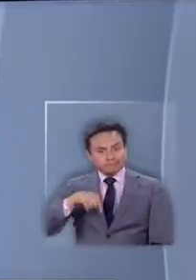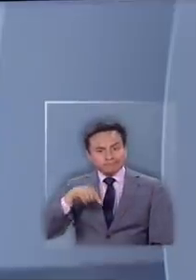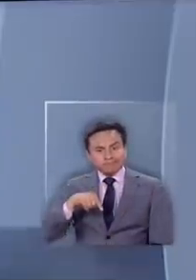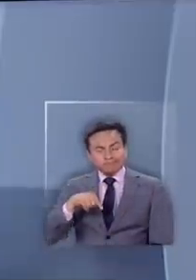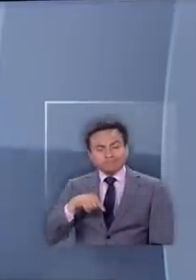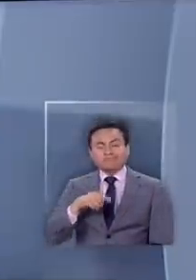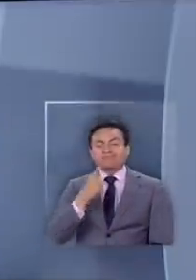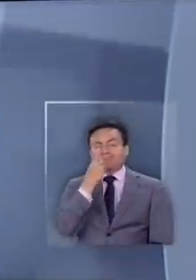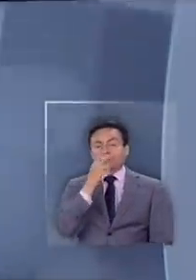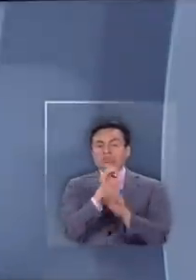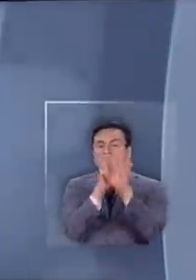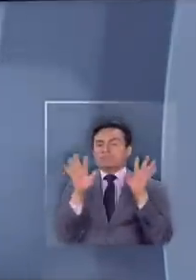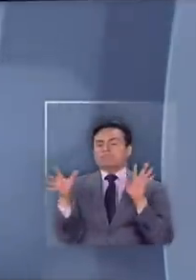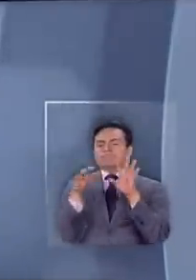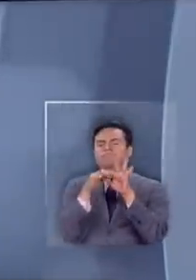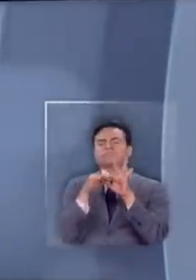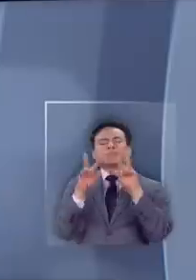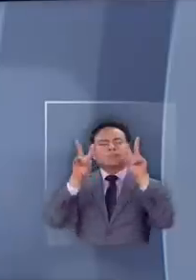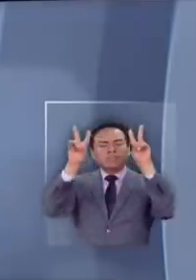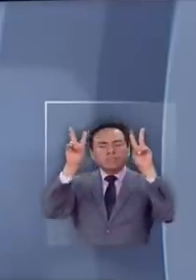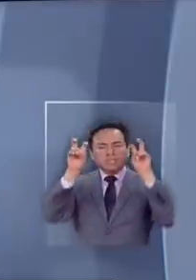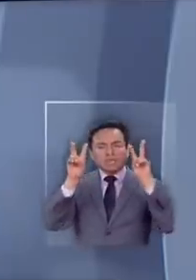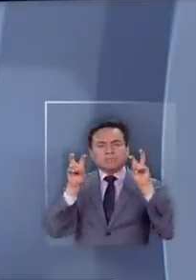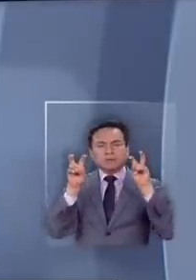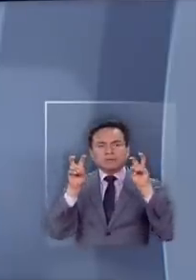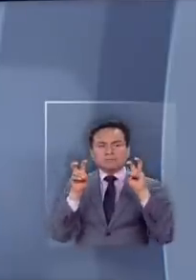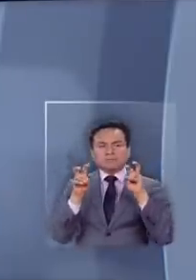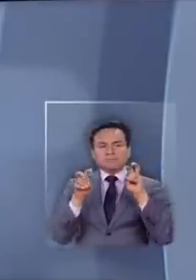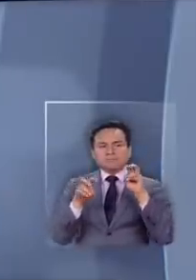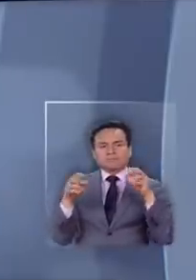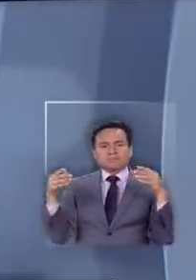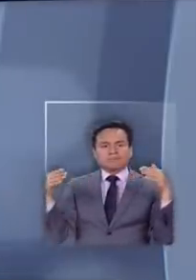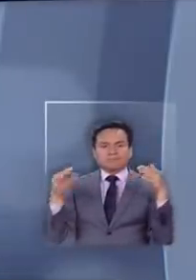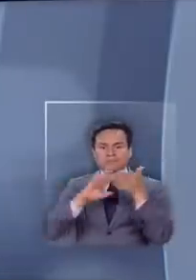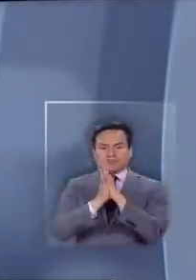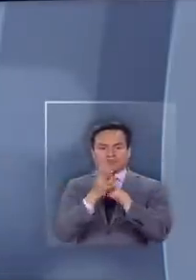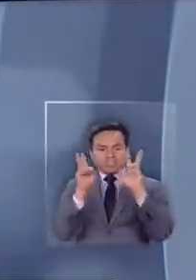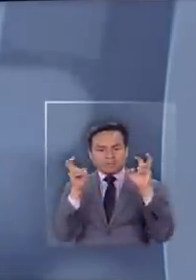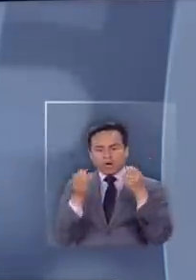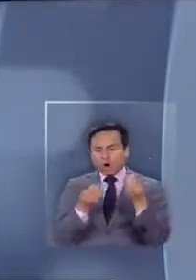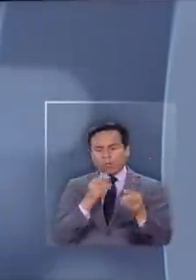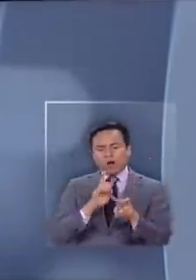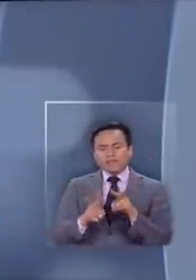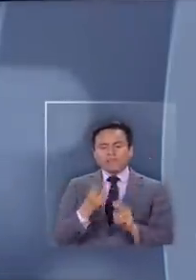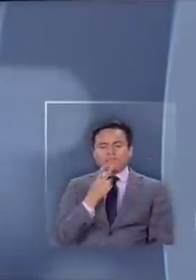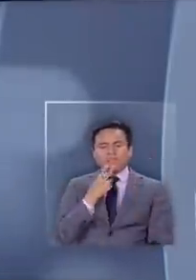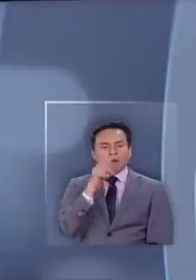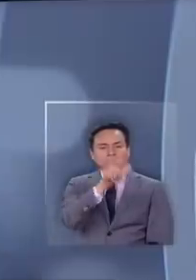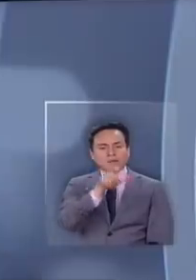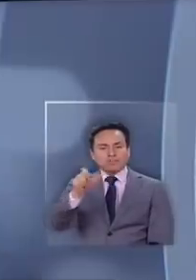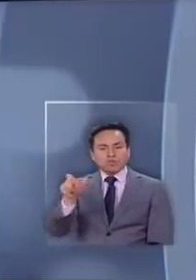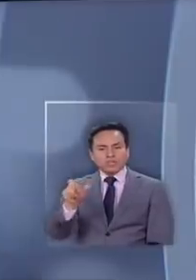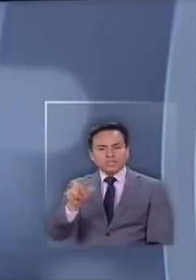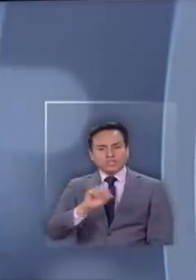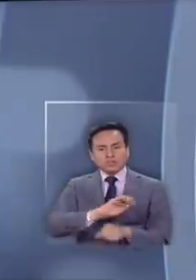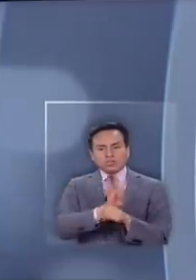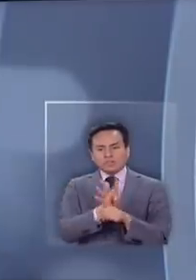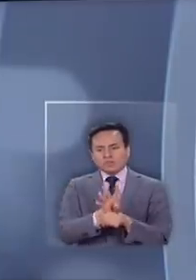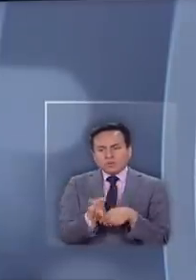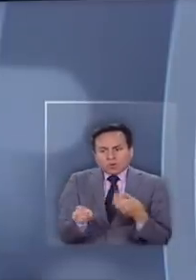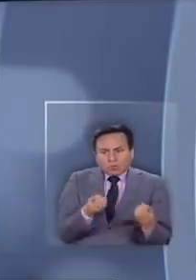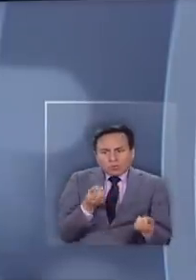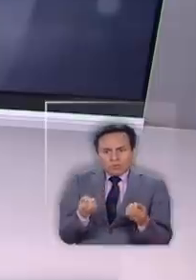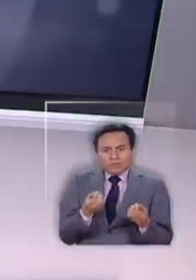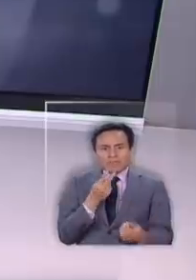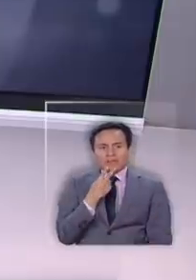claramente nos hace conectar con el tema que es prácticamente monotema hoy día. ¿Cómo enfrentan estas personas el coronavirus?